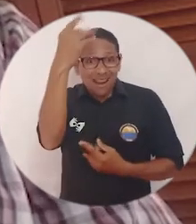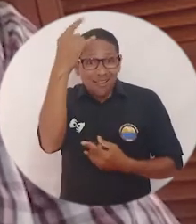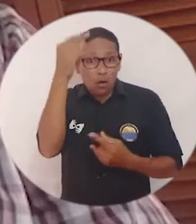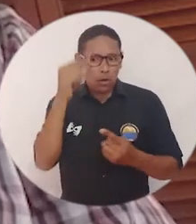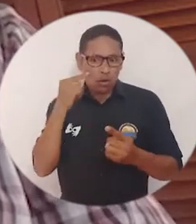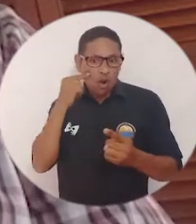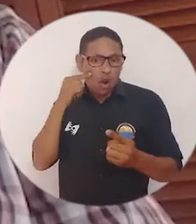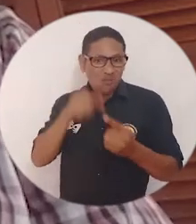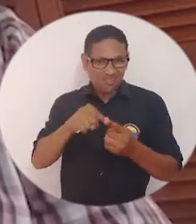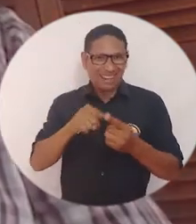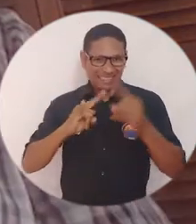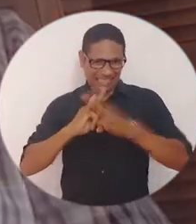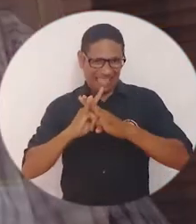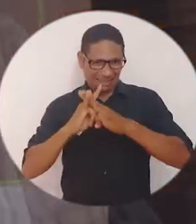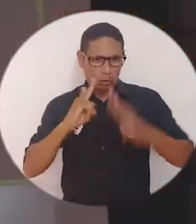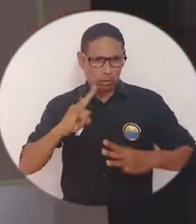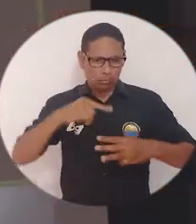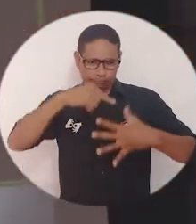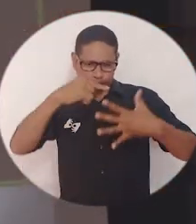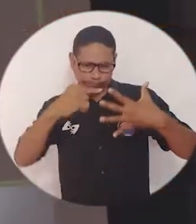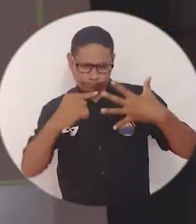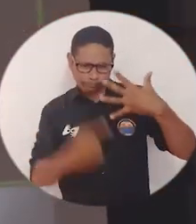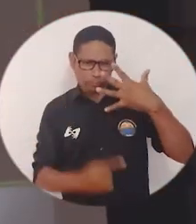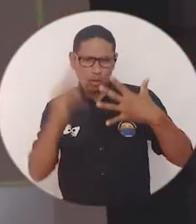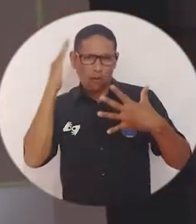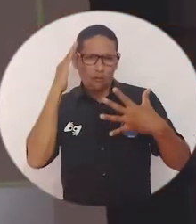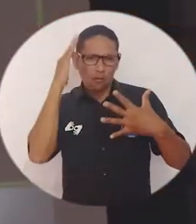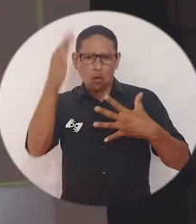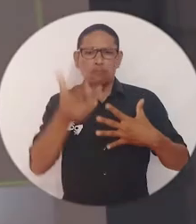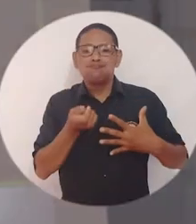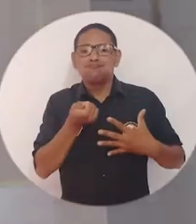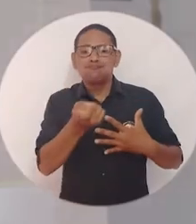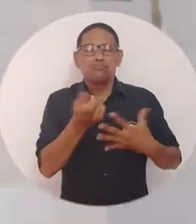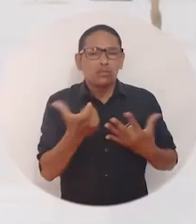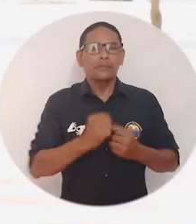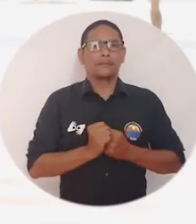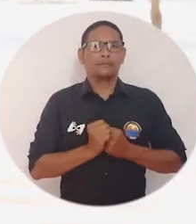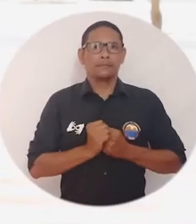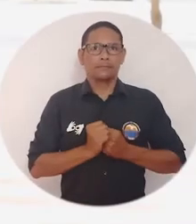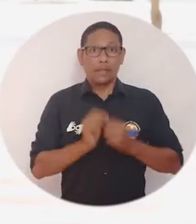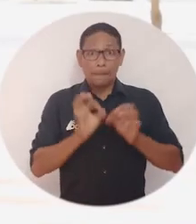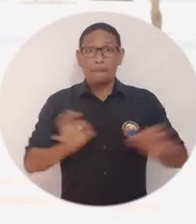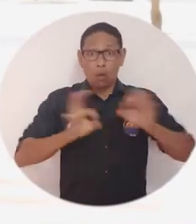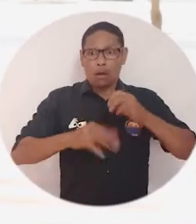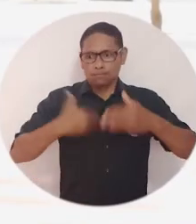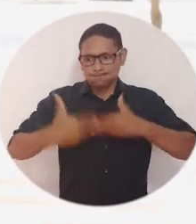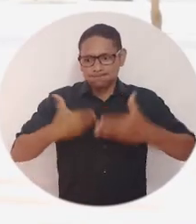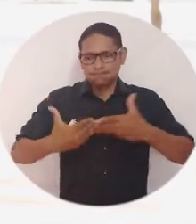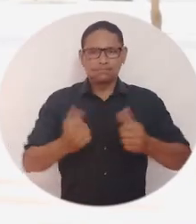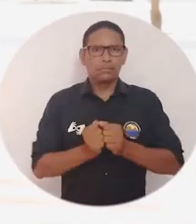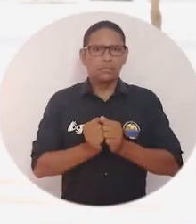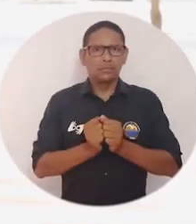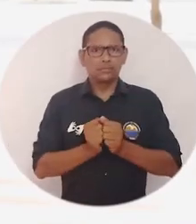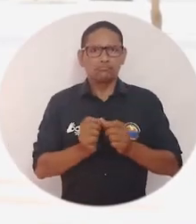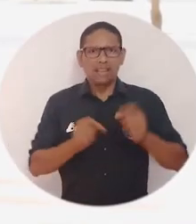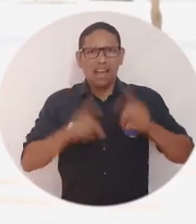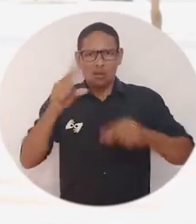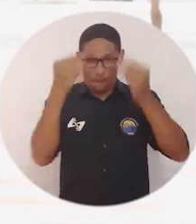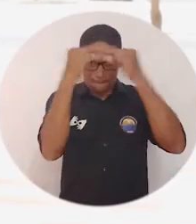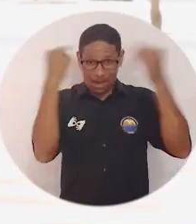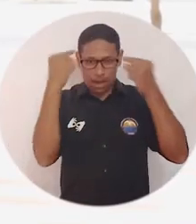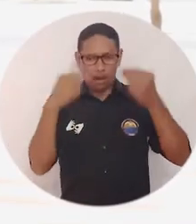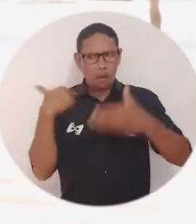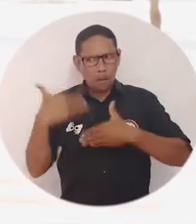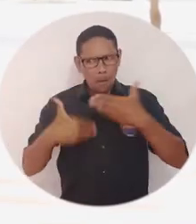y objetivos que tiene la universidad en el futuro próximo. Aspectos relevantes en el día de hoy, avanzar en un nivel de detalle de